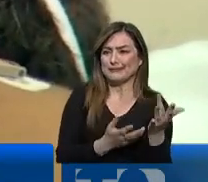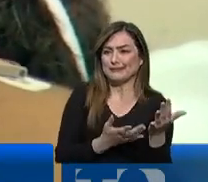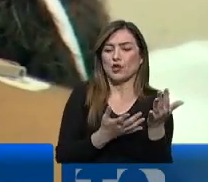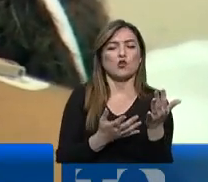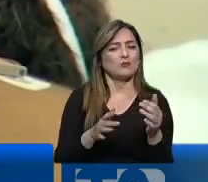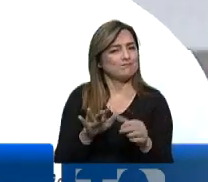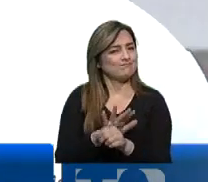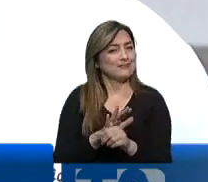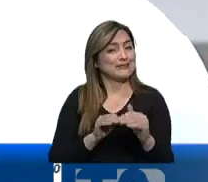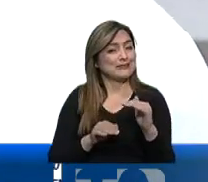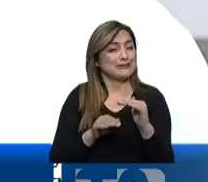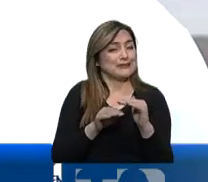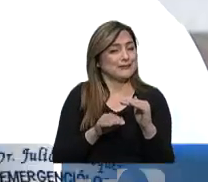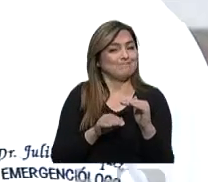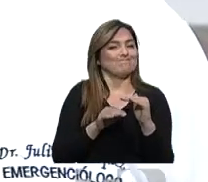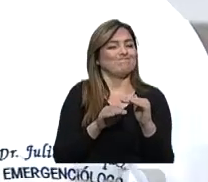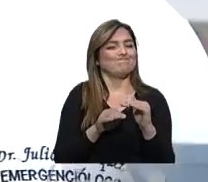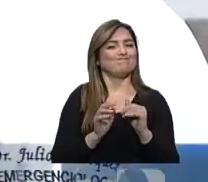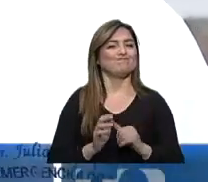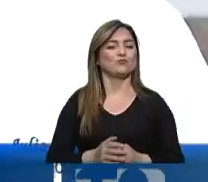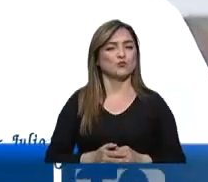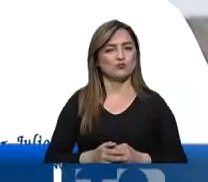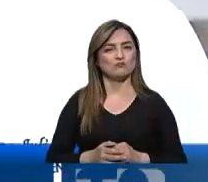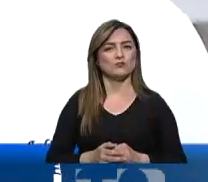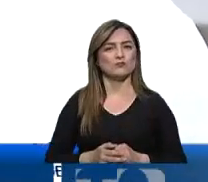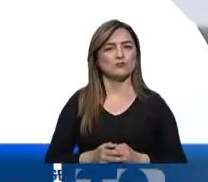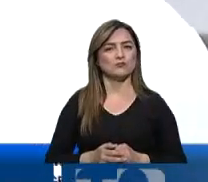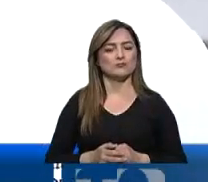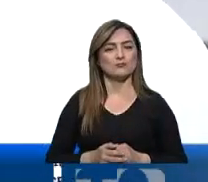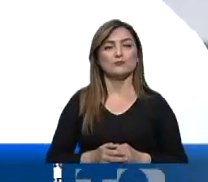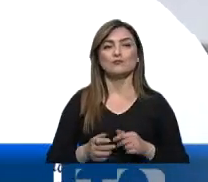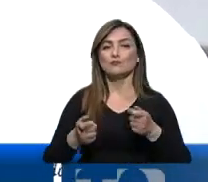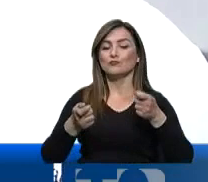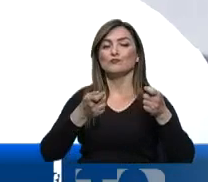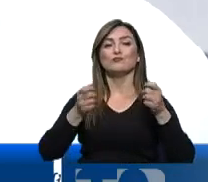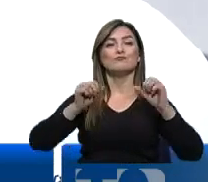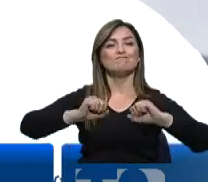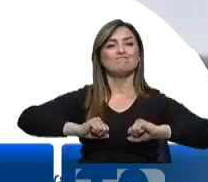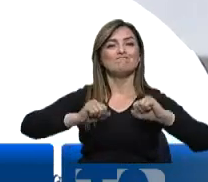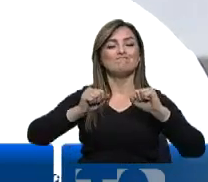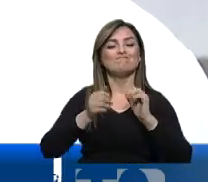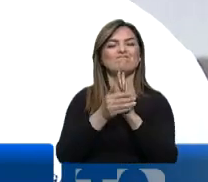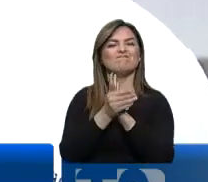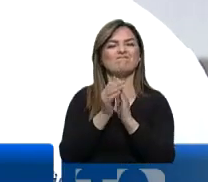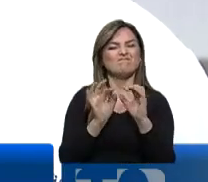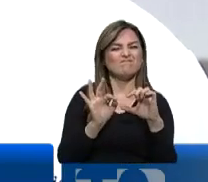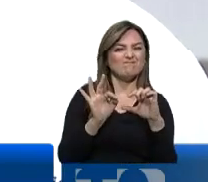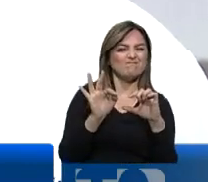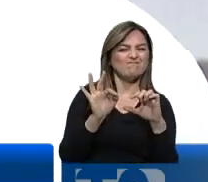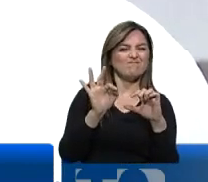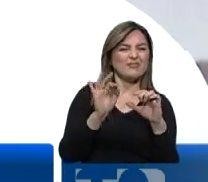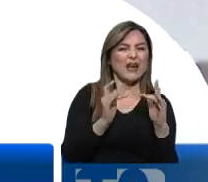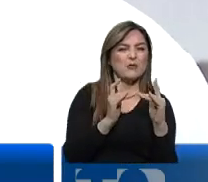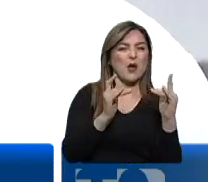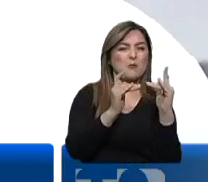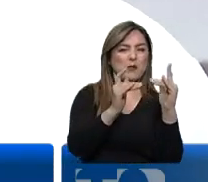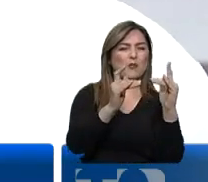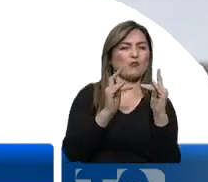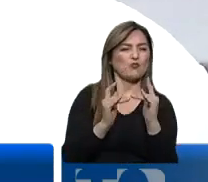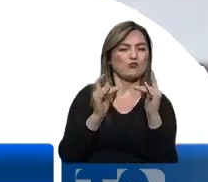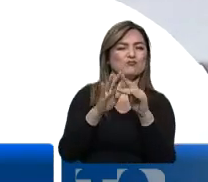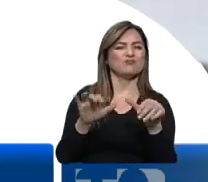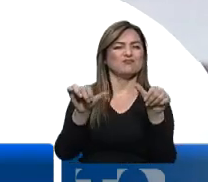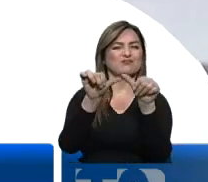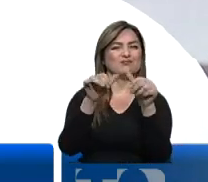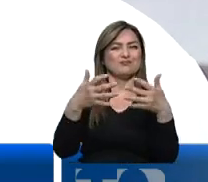prácticamente al tope. Estamos en capacidad de manejar lo que tenemos actualmente y con capacidad de crecer, aunque sea pocas camas aún, en